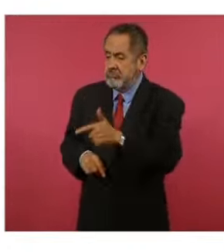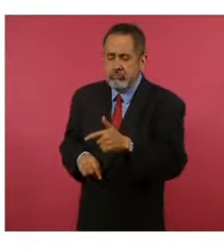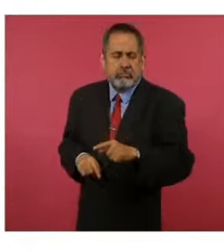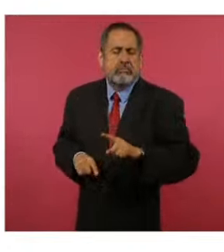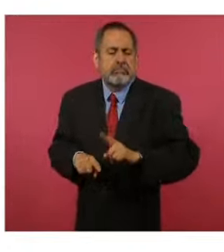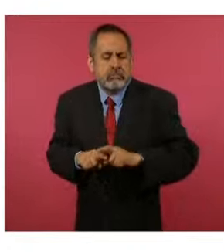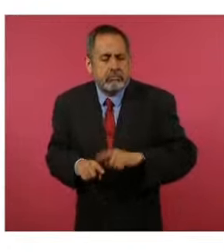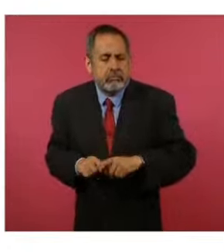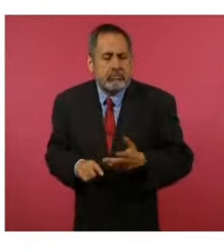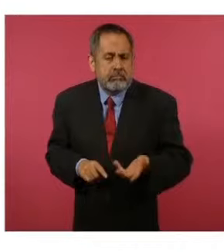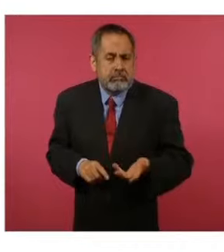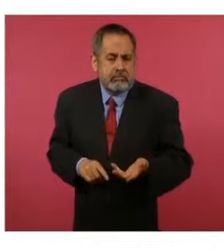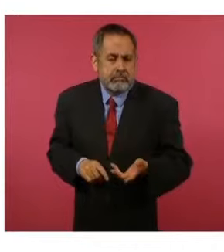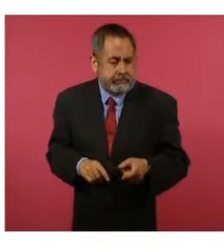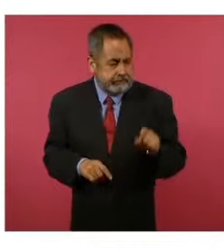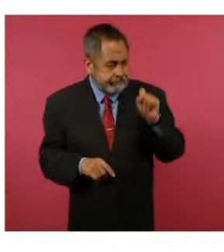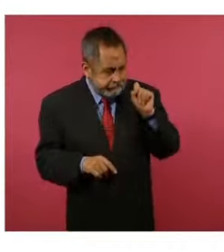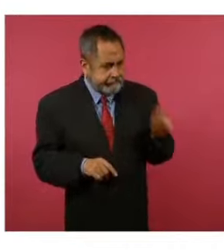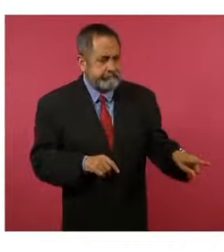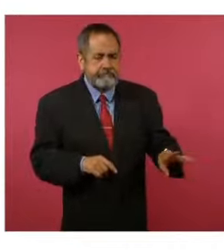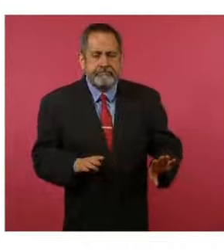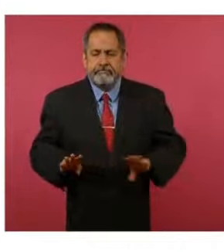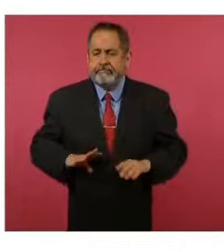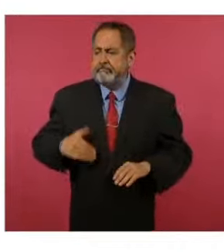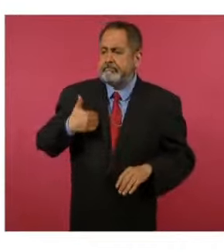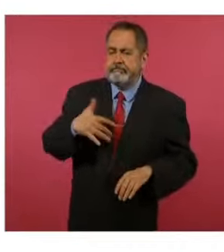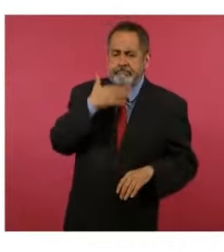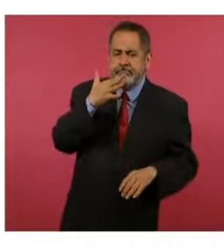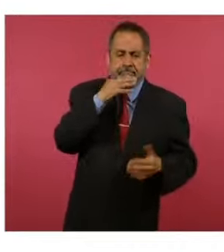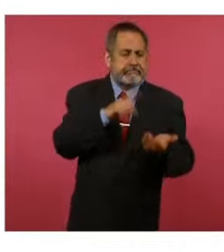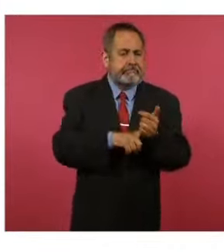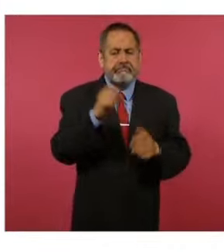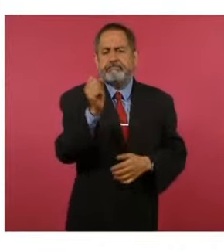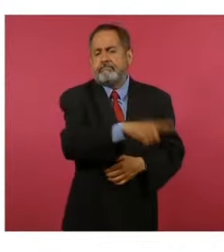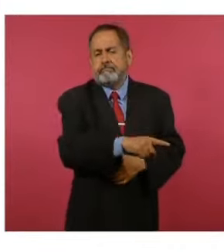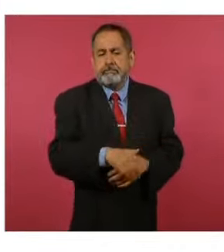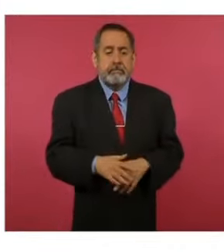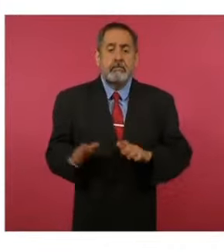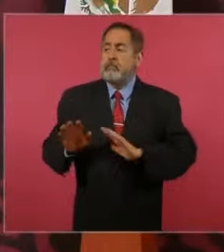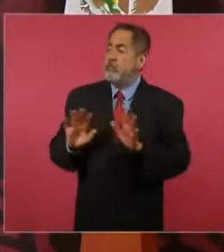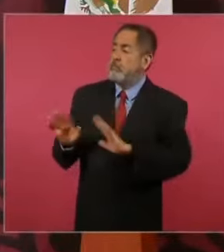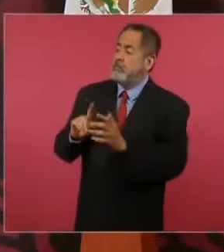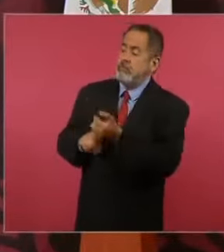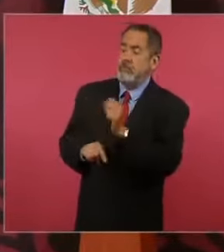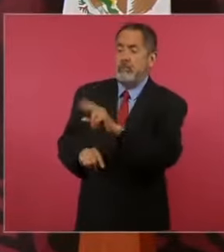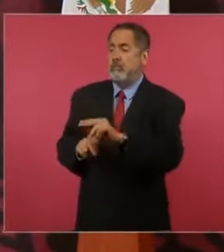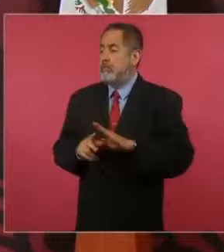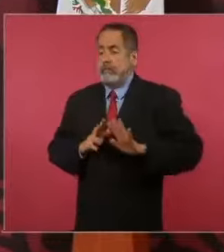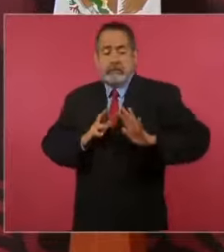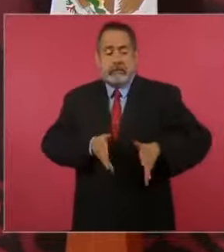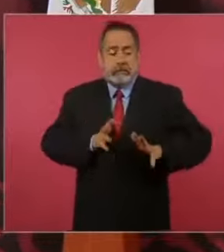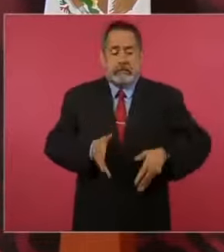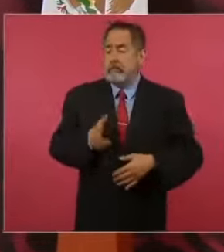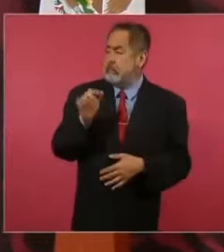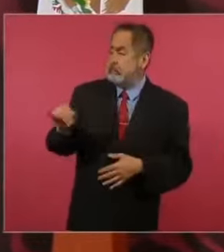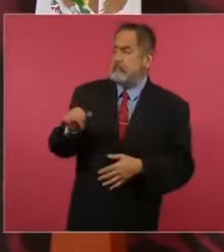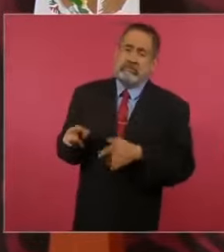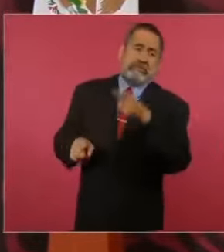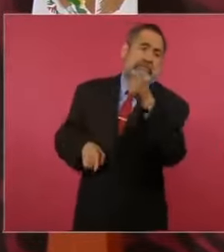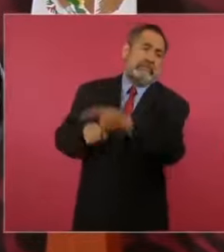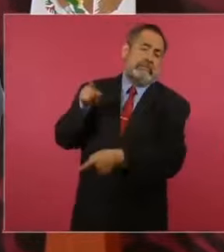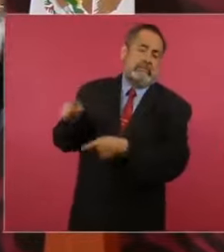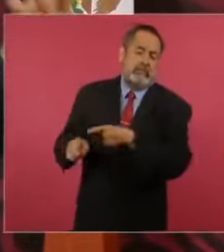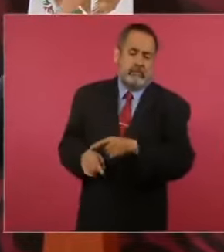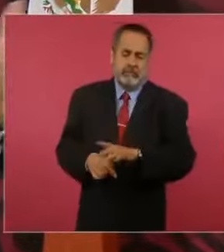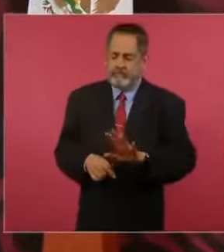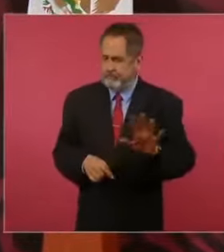Pues los beneficiados de la corrupción, pero